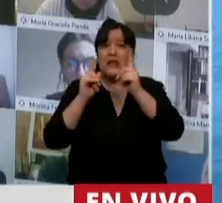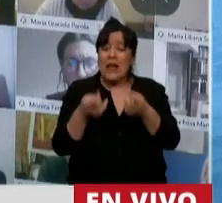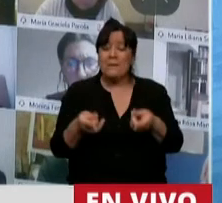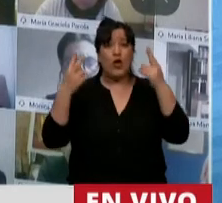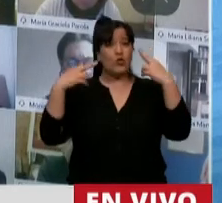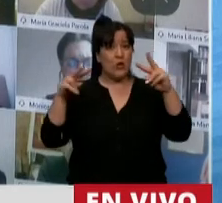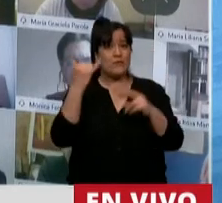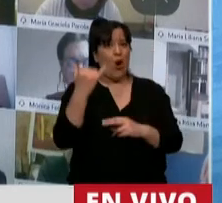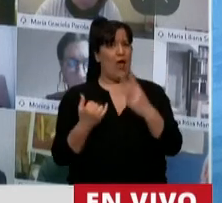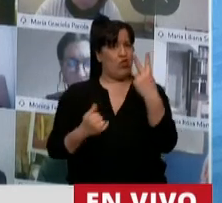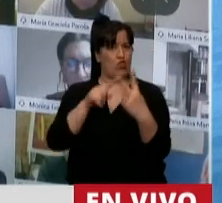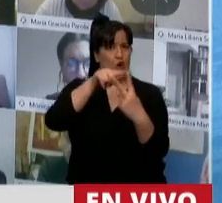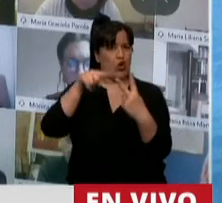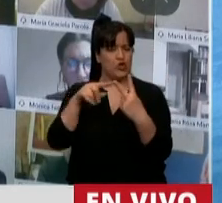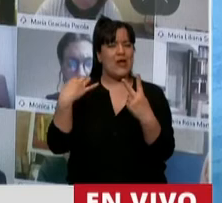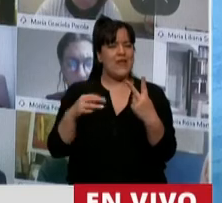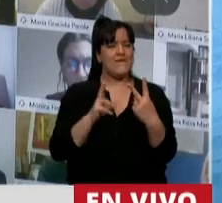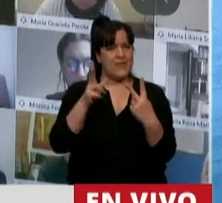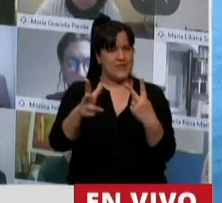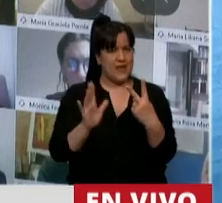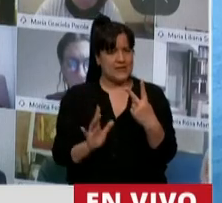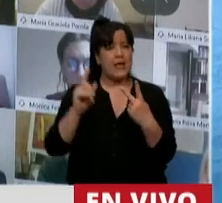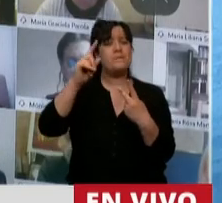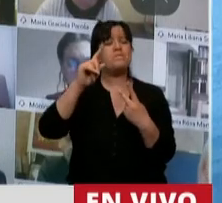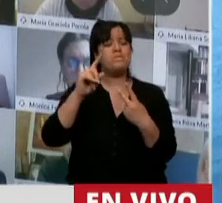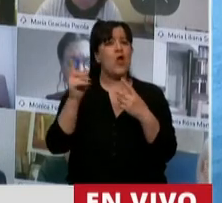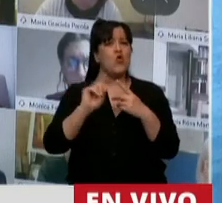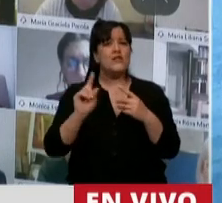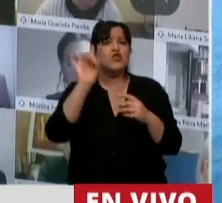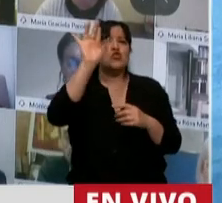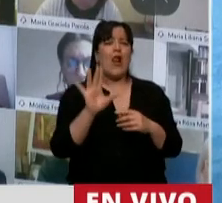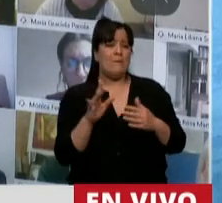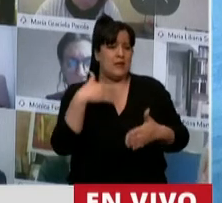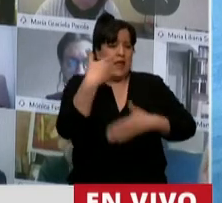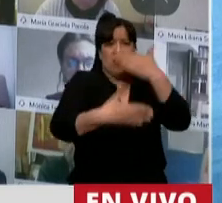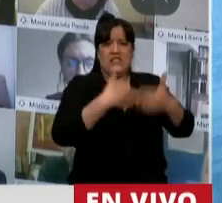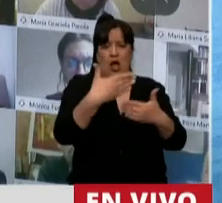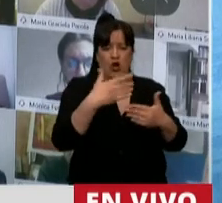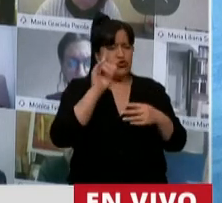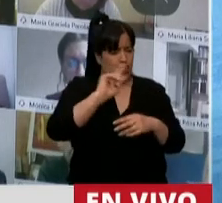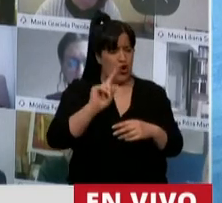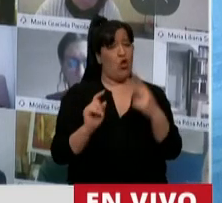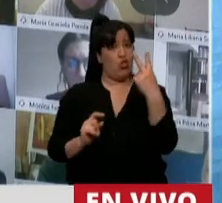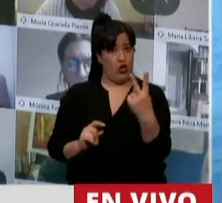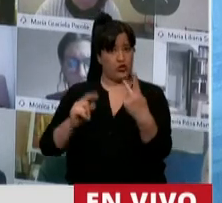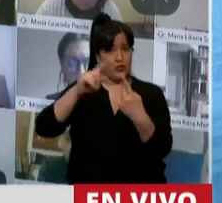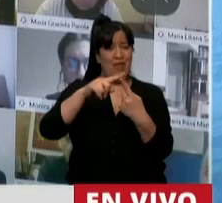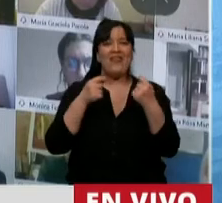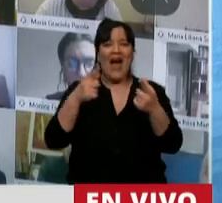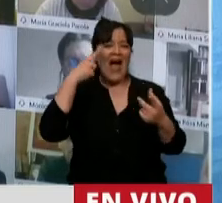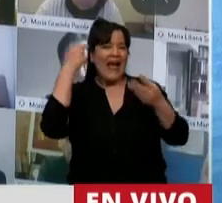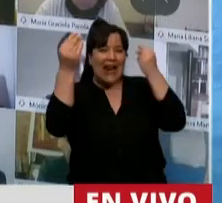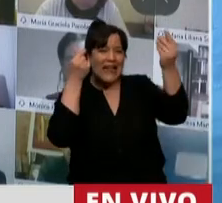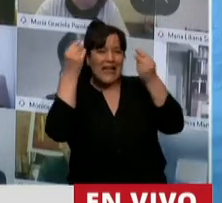tiene dos cosas que para mí hay que mencionarlas, que no son solamente el desarrollo que producen. Genera la creatividad,